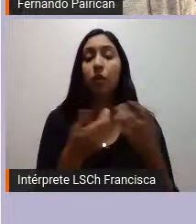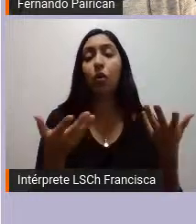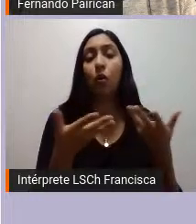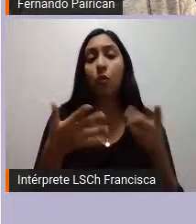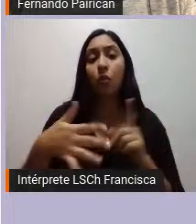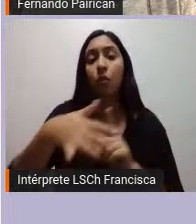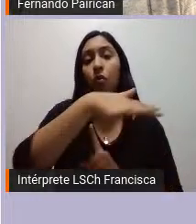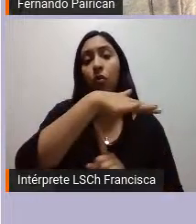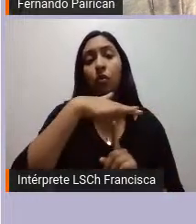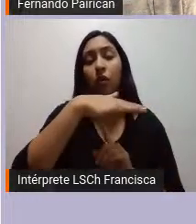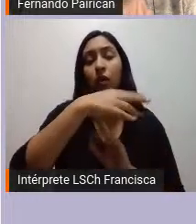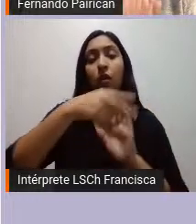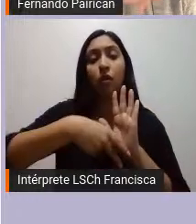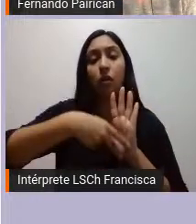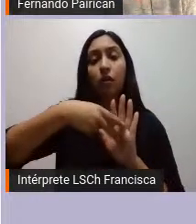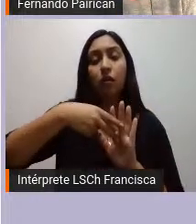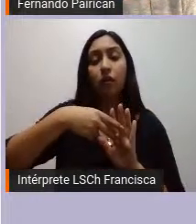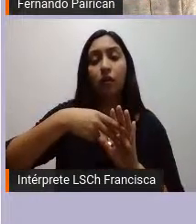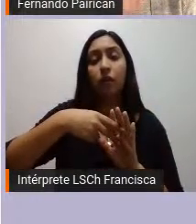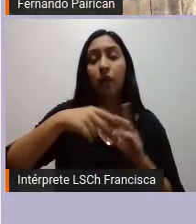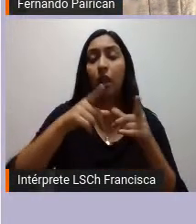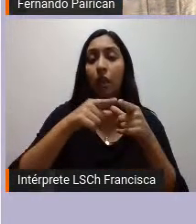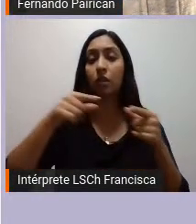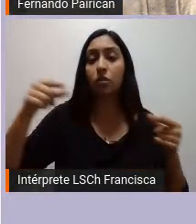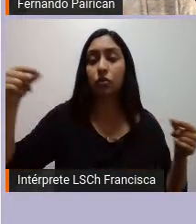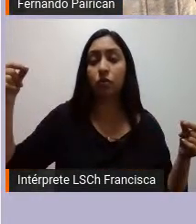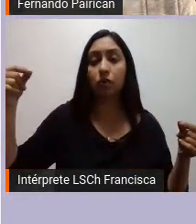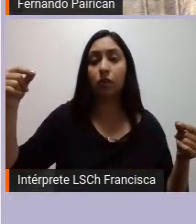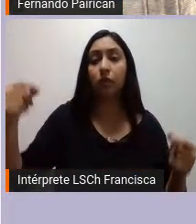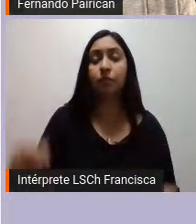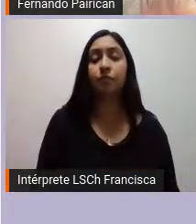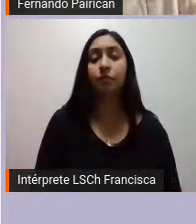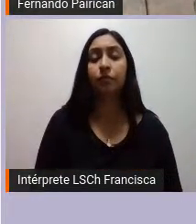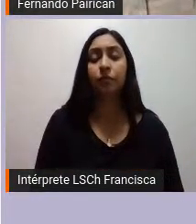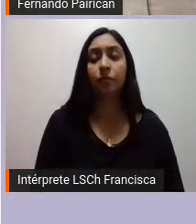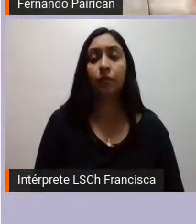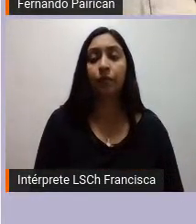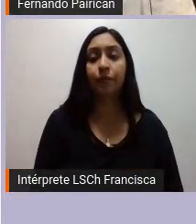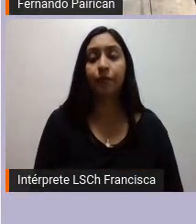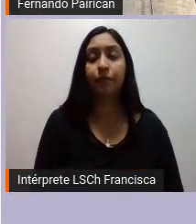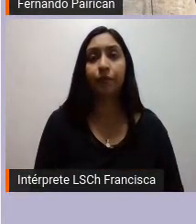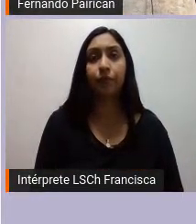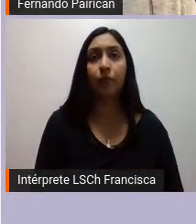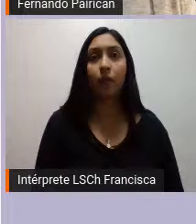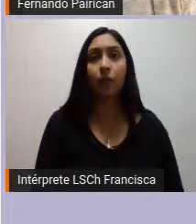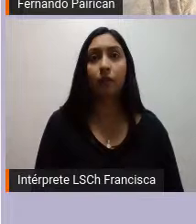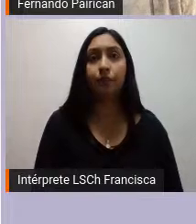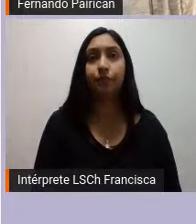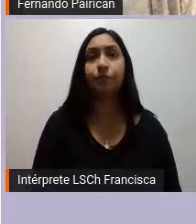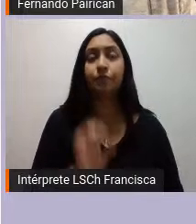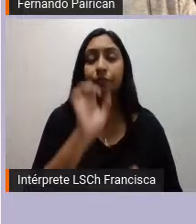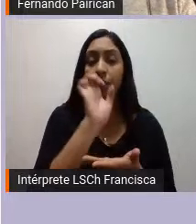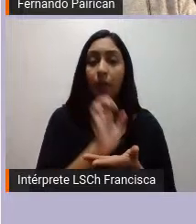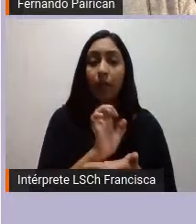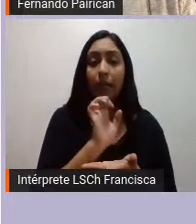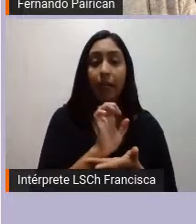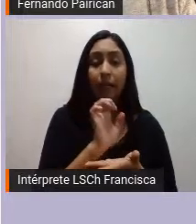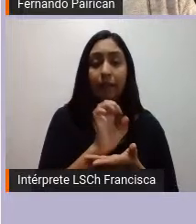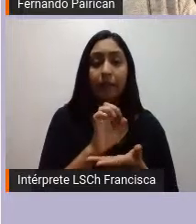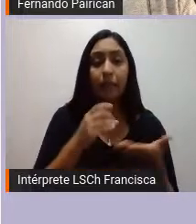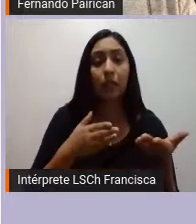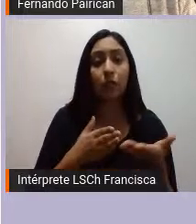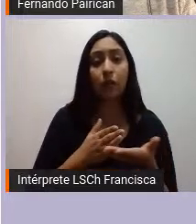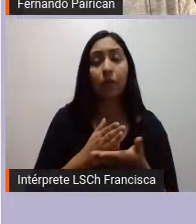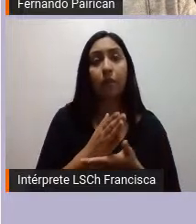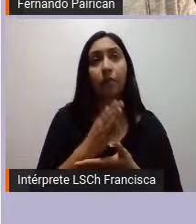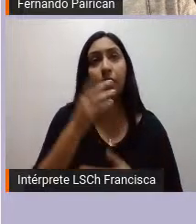nivel también nacional por eso que desde arriba desde el Estado se comienza a pensar